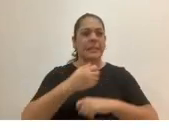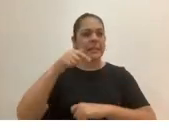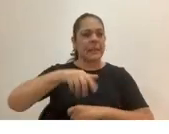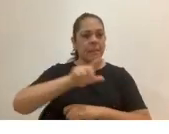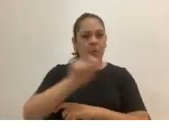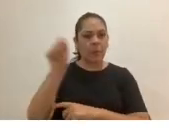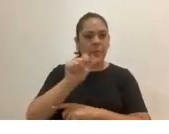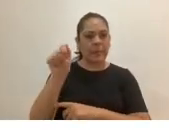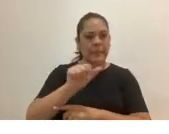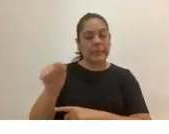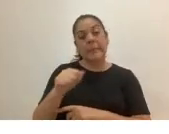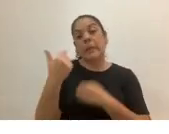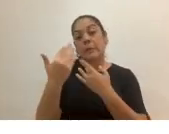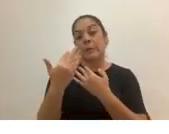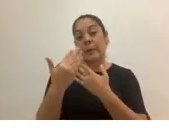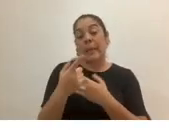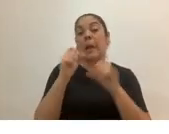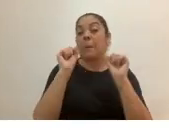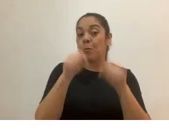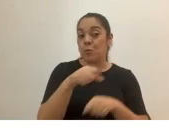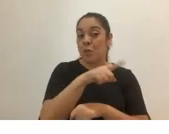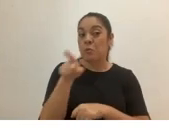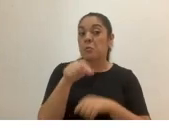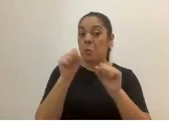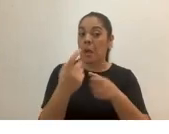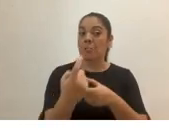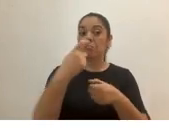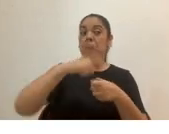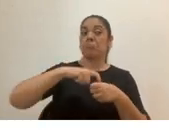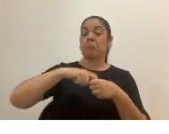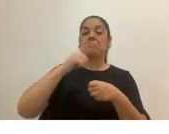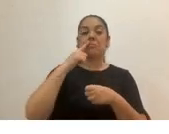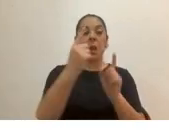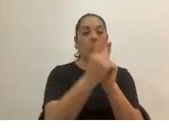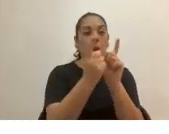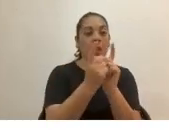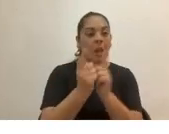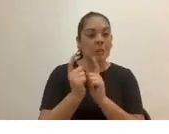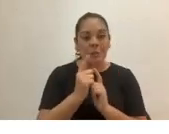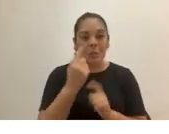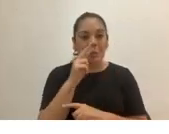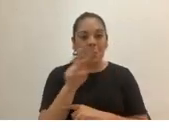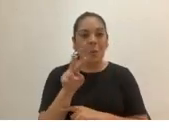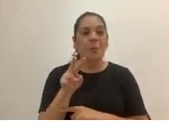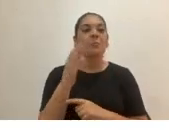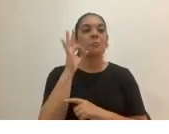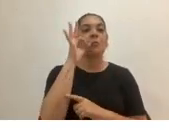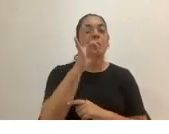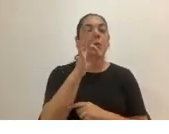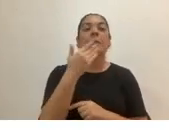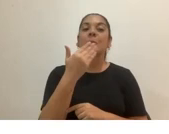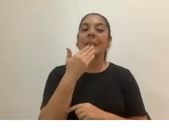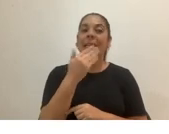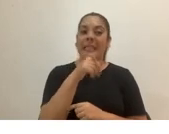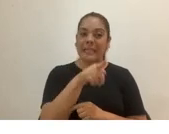supuesto esperamos nos puedan acompañar y encontrarnos en próximos espacios muchísimas gracias por el día de hoy por su